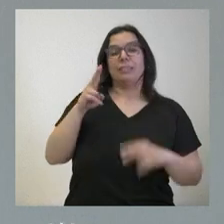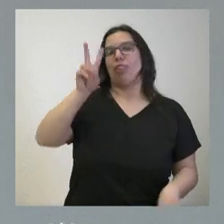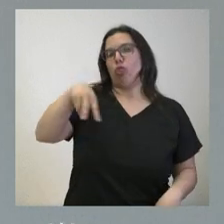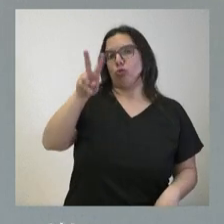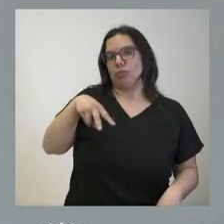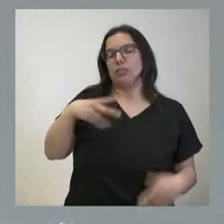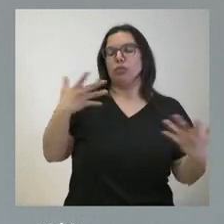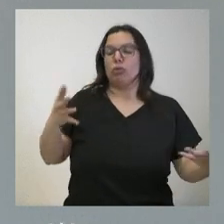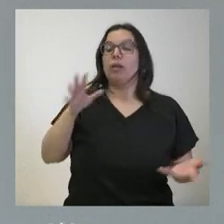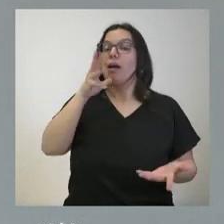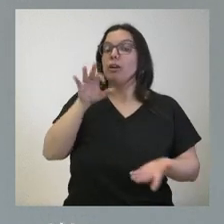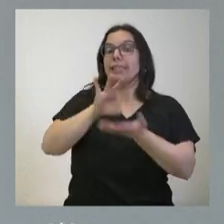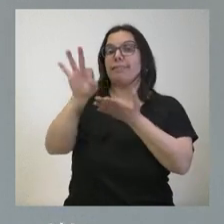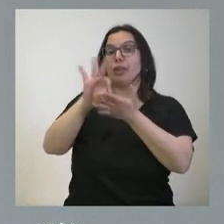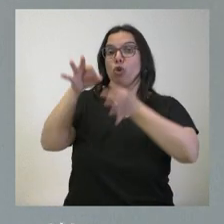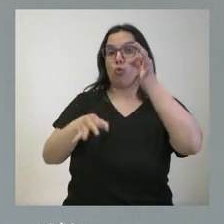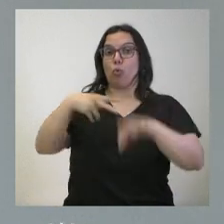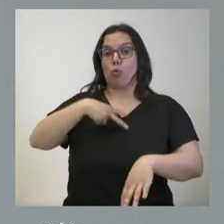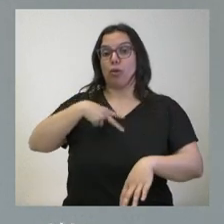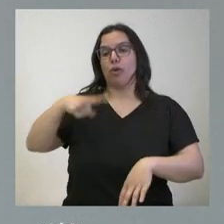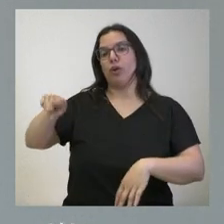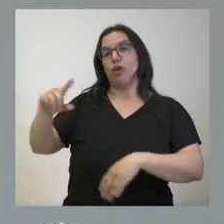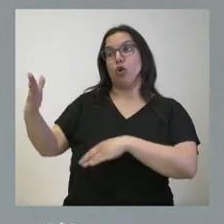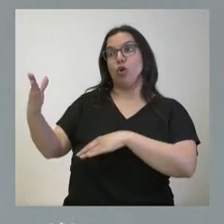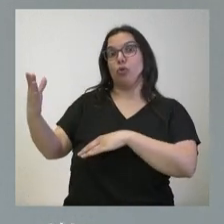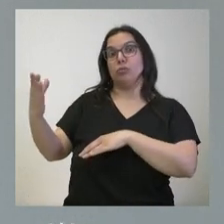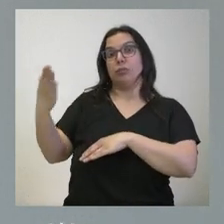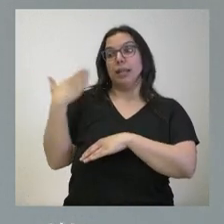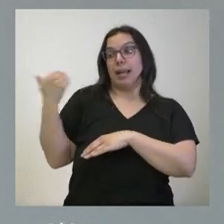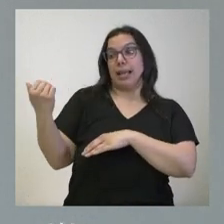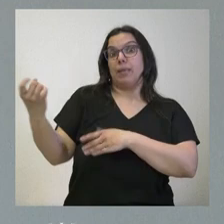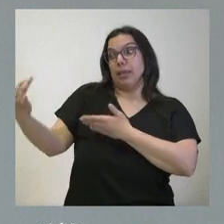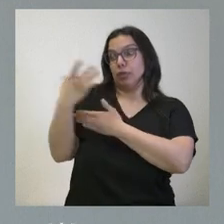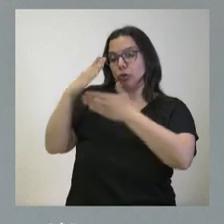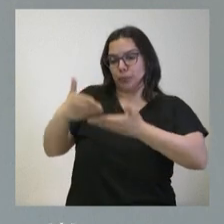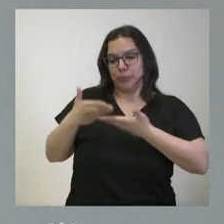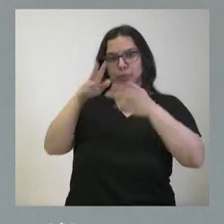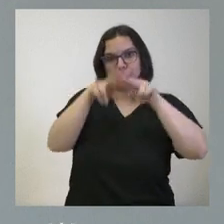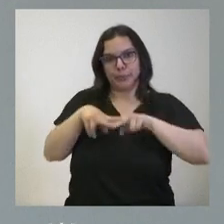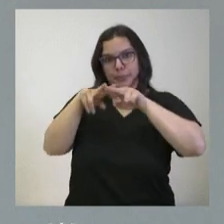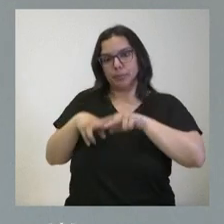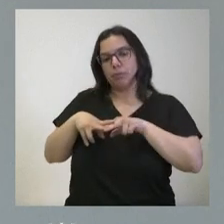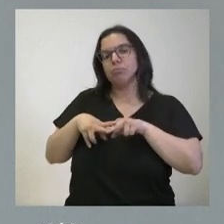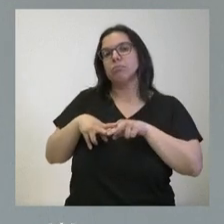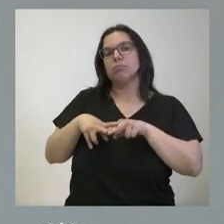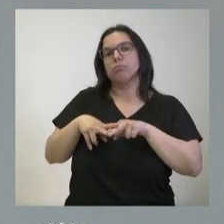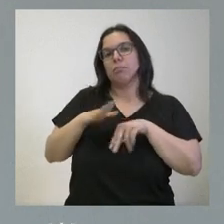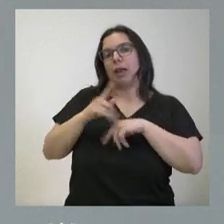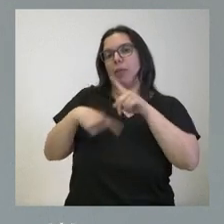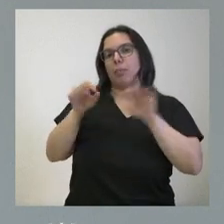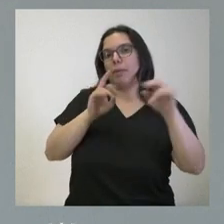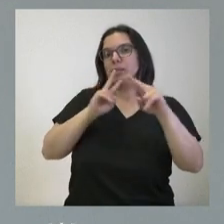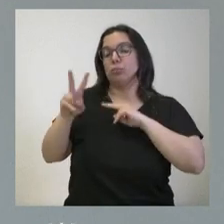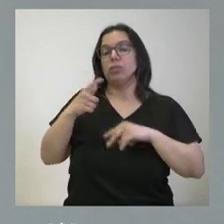los servicios jurídicos van a estudiar el requerimiento y asesorarán sobre los aspectos jurídicos del mismo. Yo dos